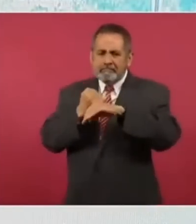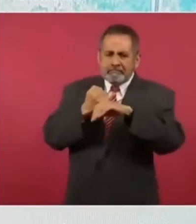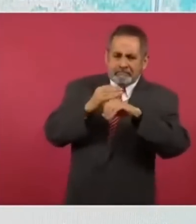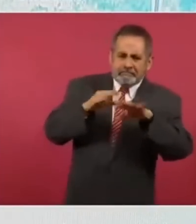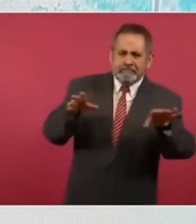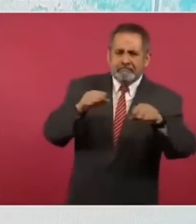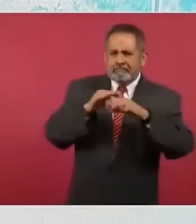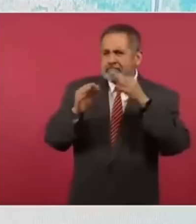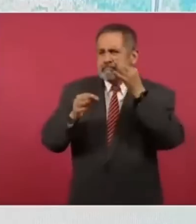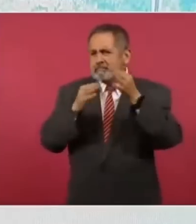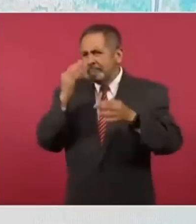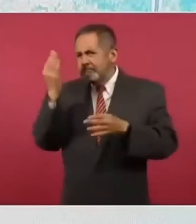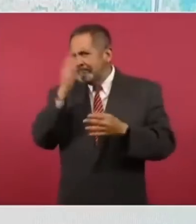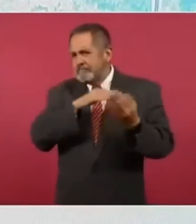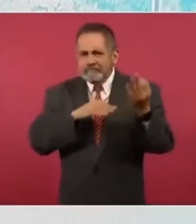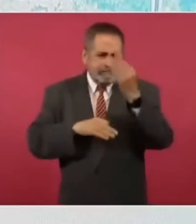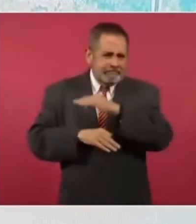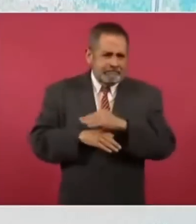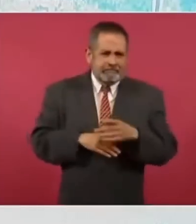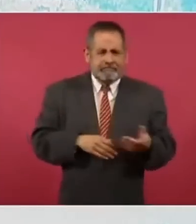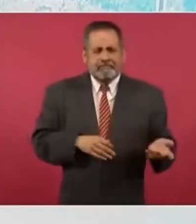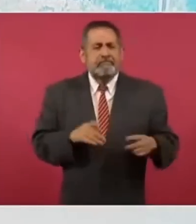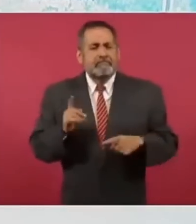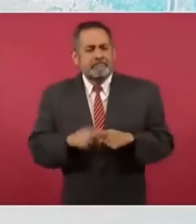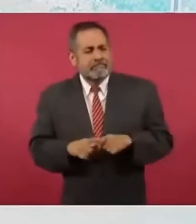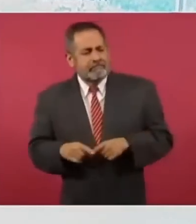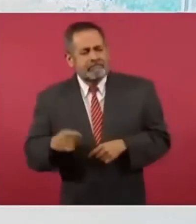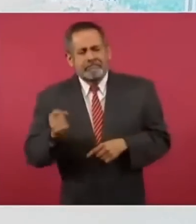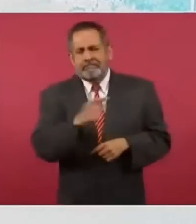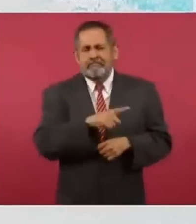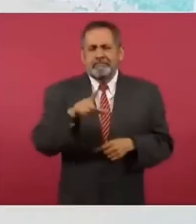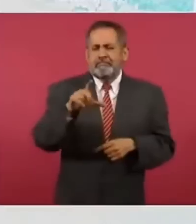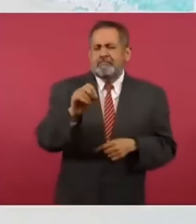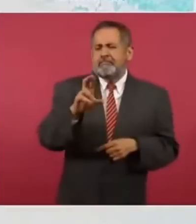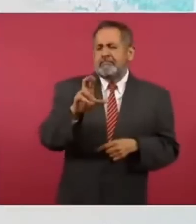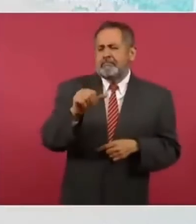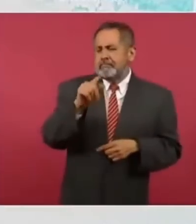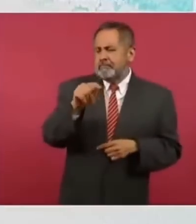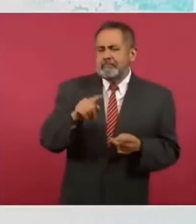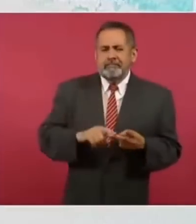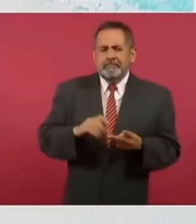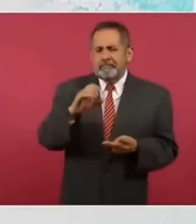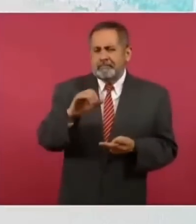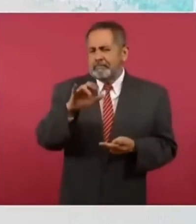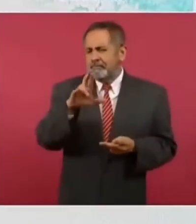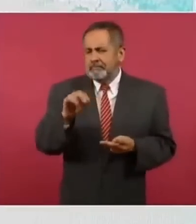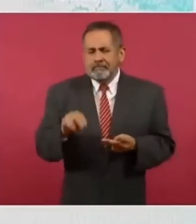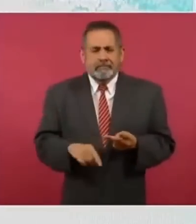¿quiénes? pues Loret de Mola y Ciro